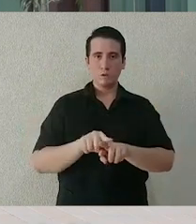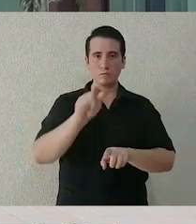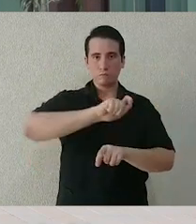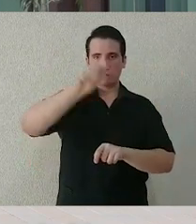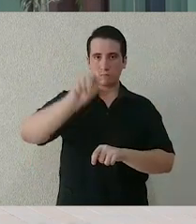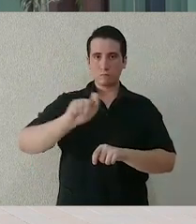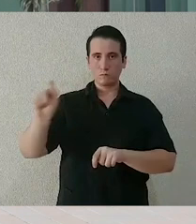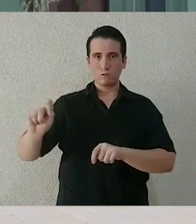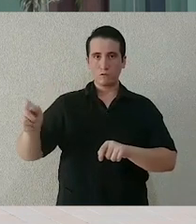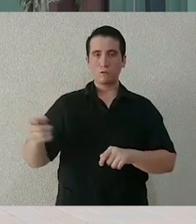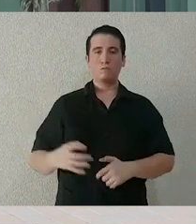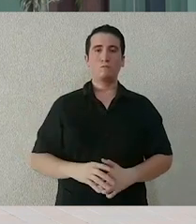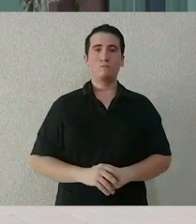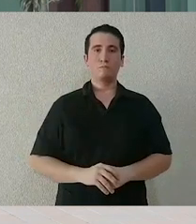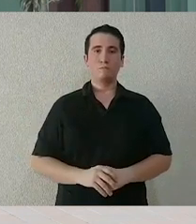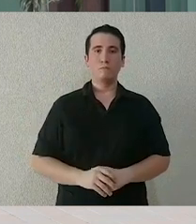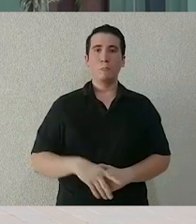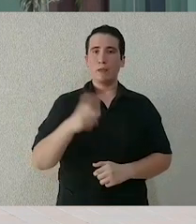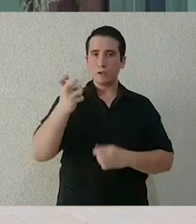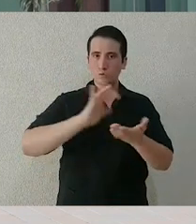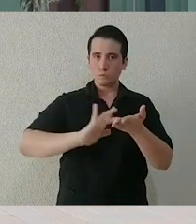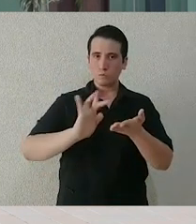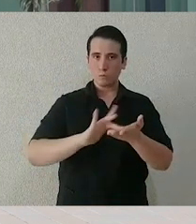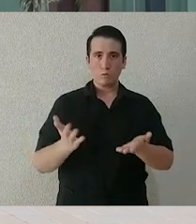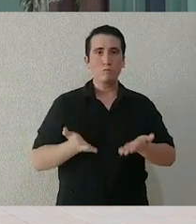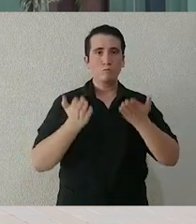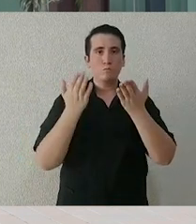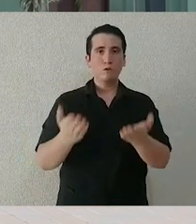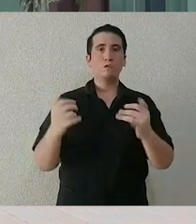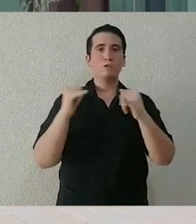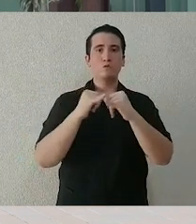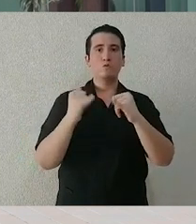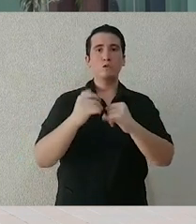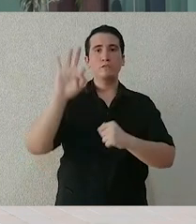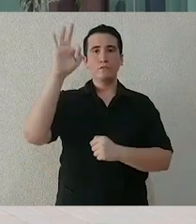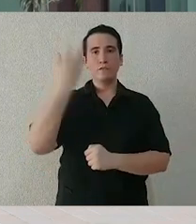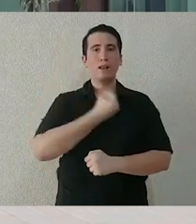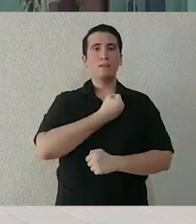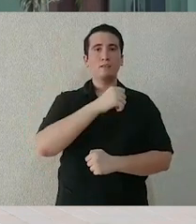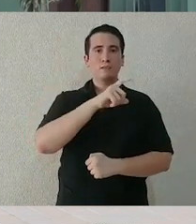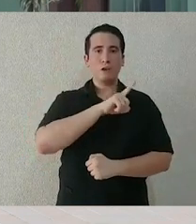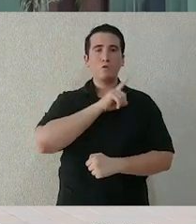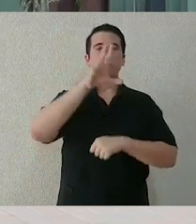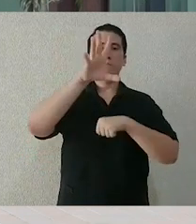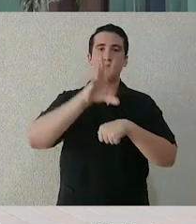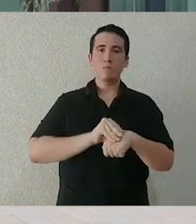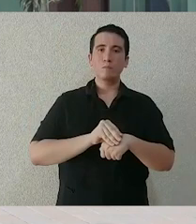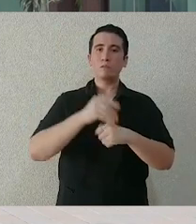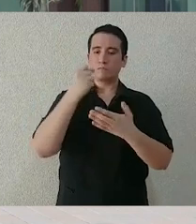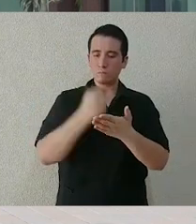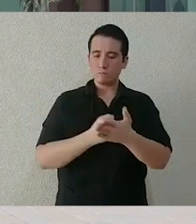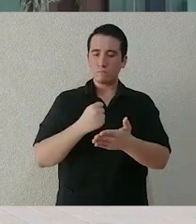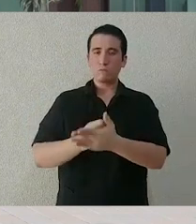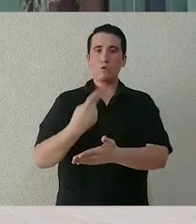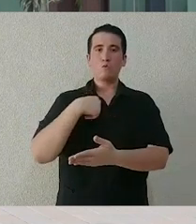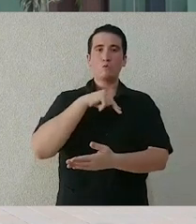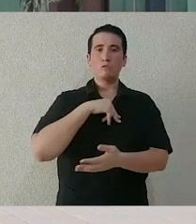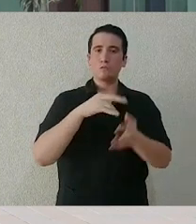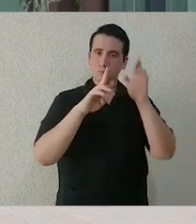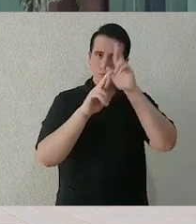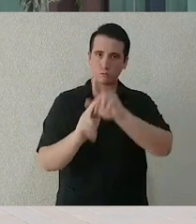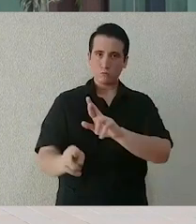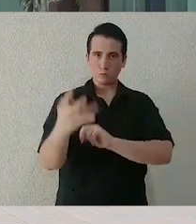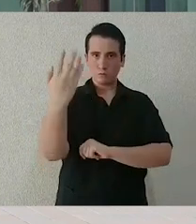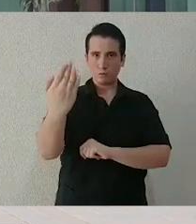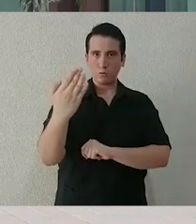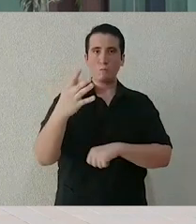respetuosa petición para que dispongan las medidas necesarias que aseguren a los yucatecos que se les atienda con la máxima calidad y calidez posible